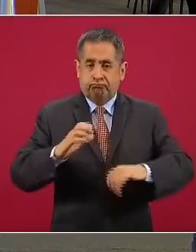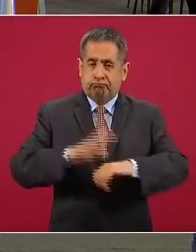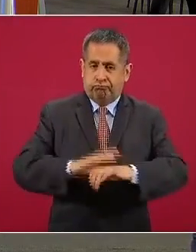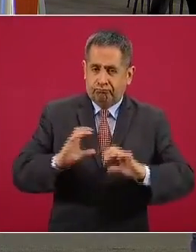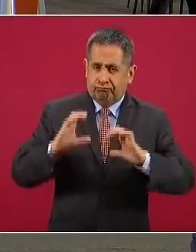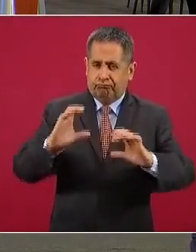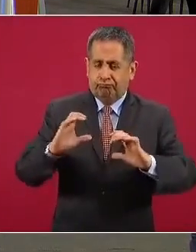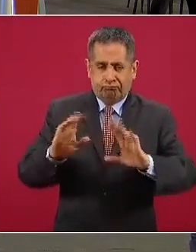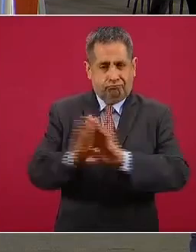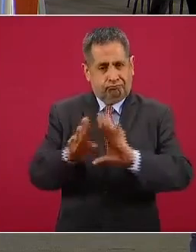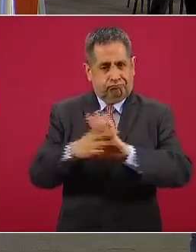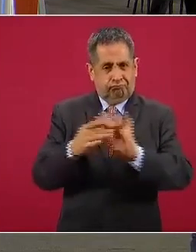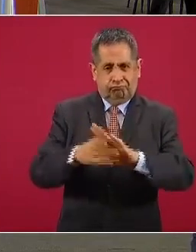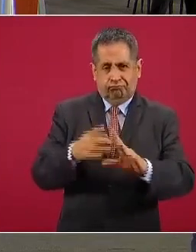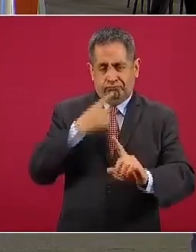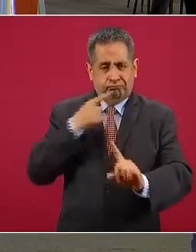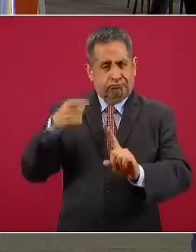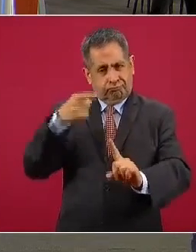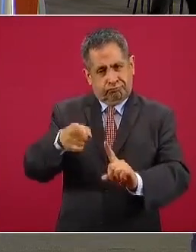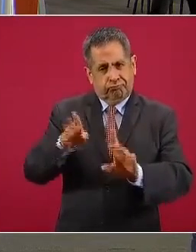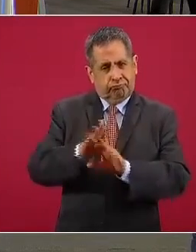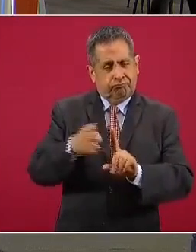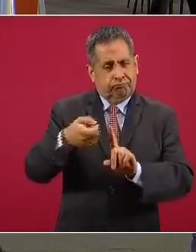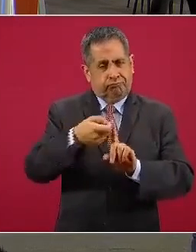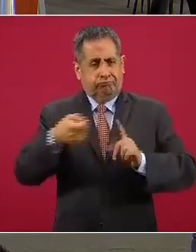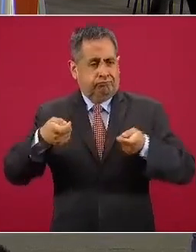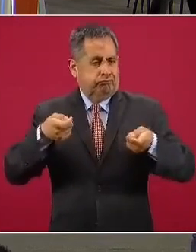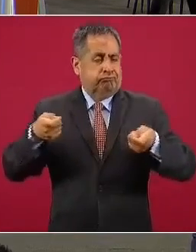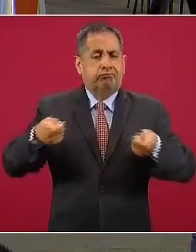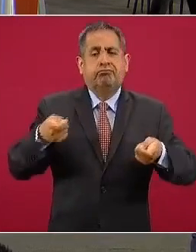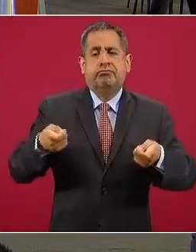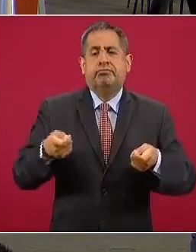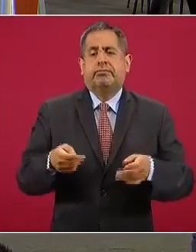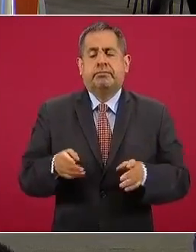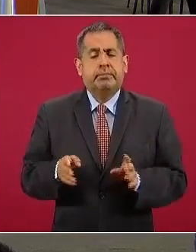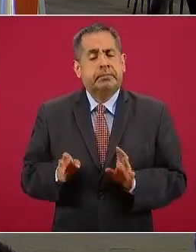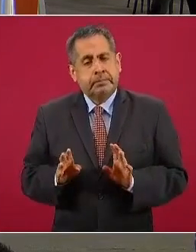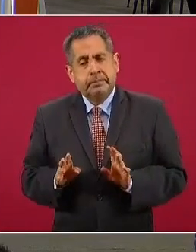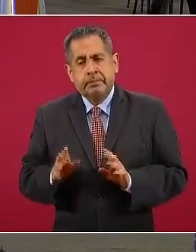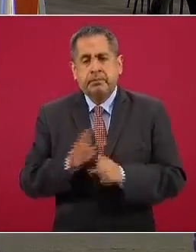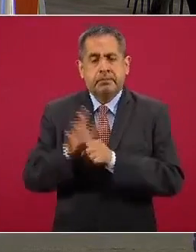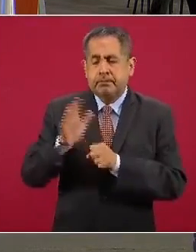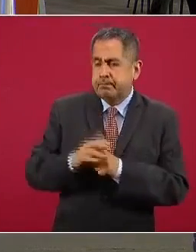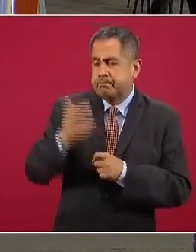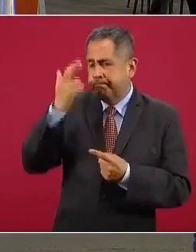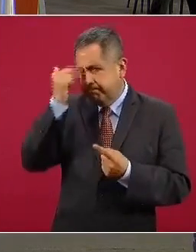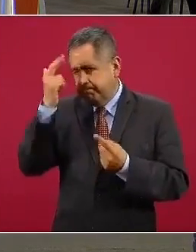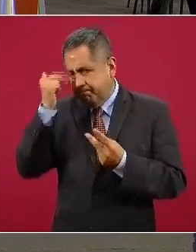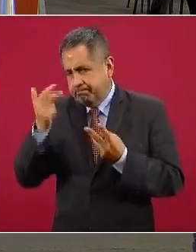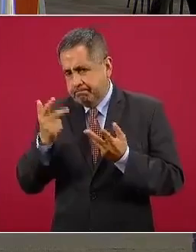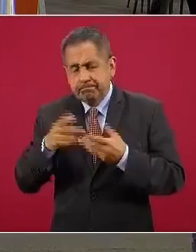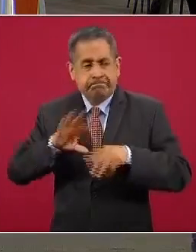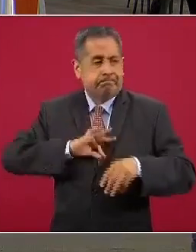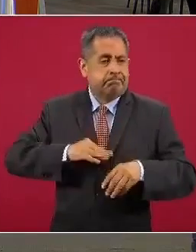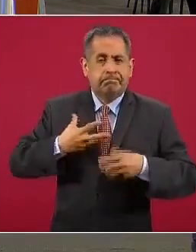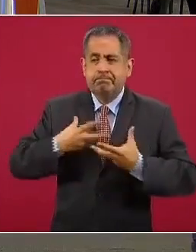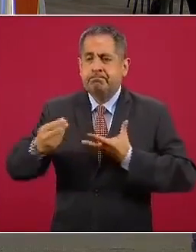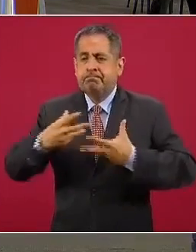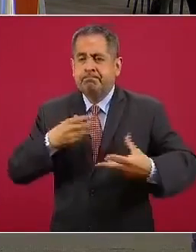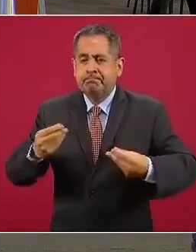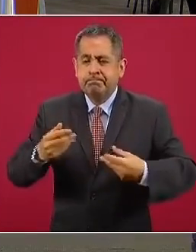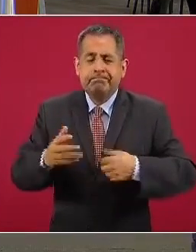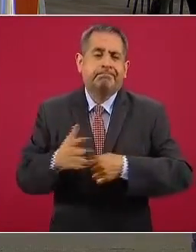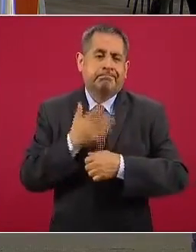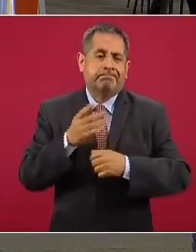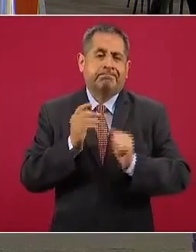mantenerlo en una estructura de control donde los determinantes las razones principales por las que hay transmisión es por